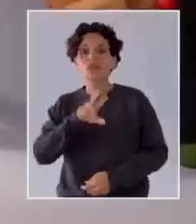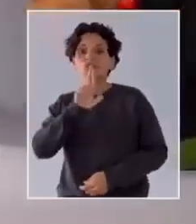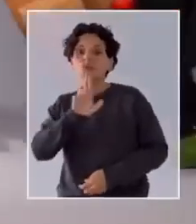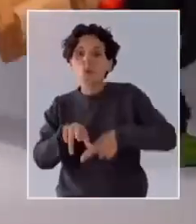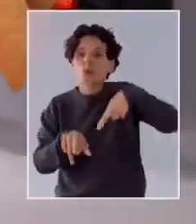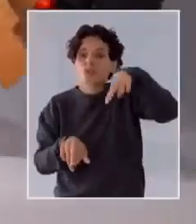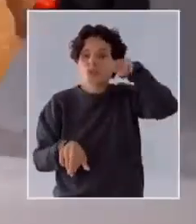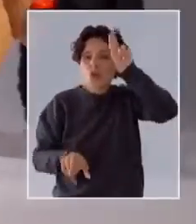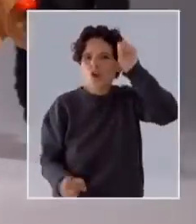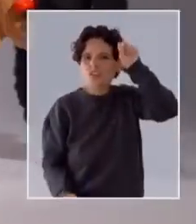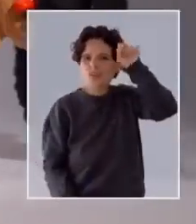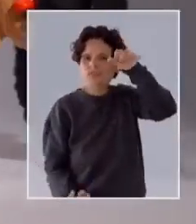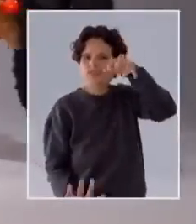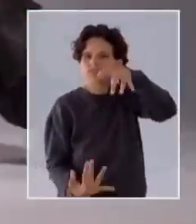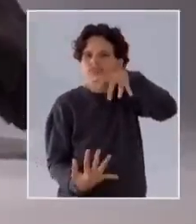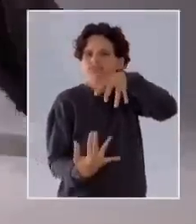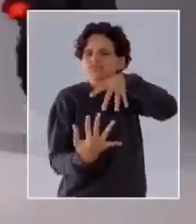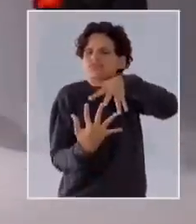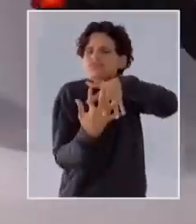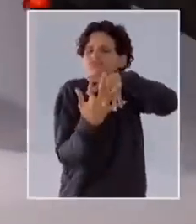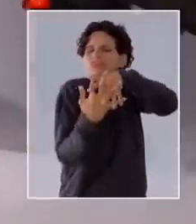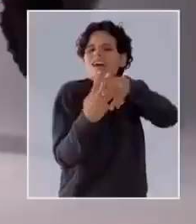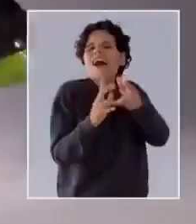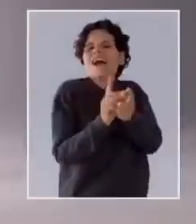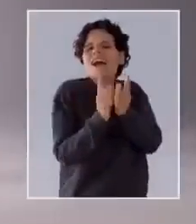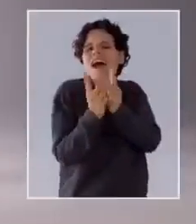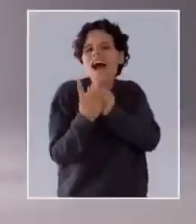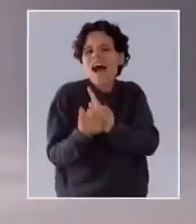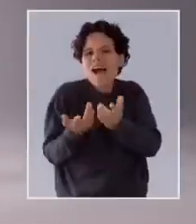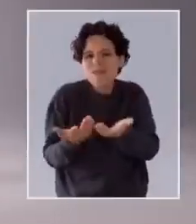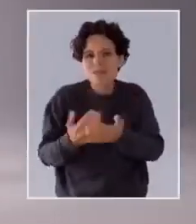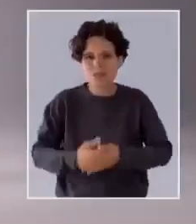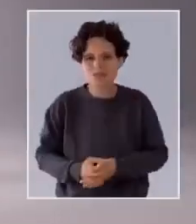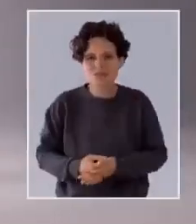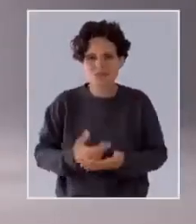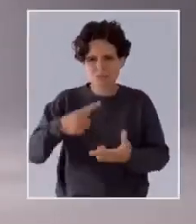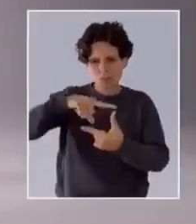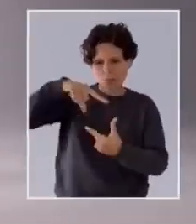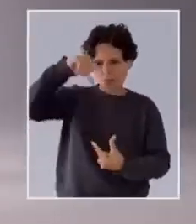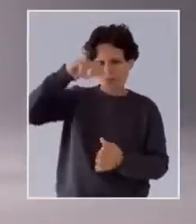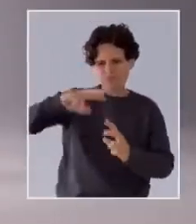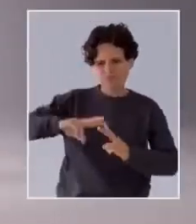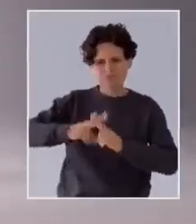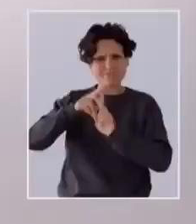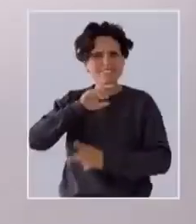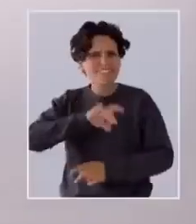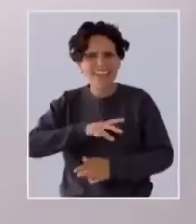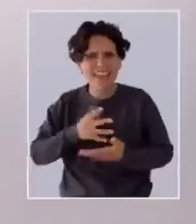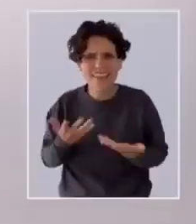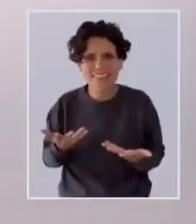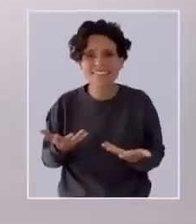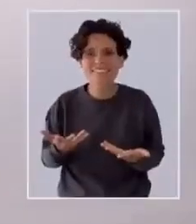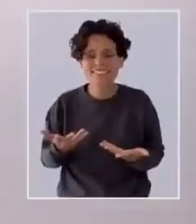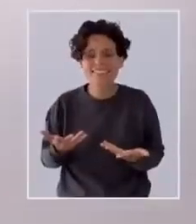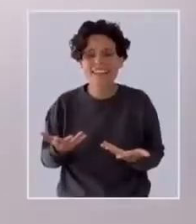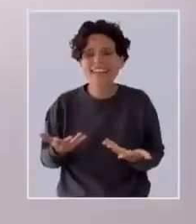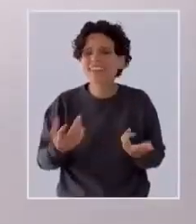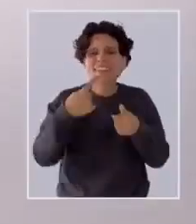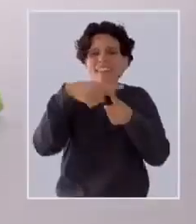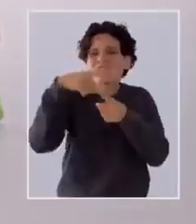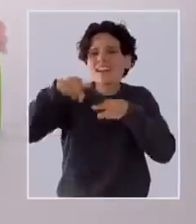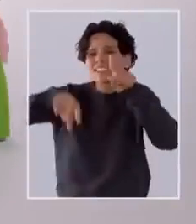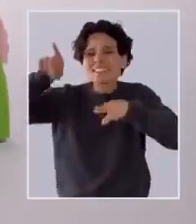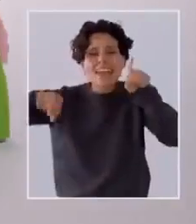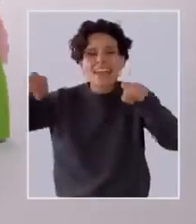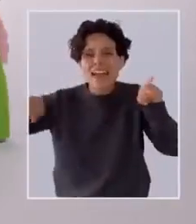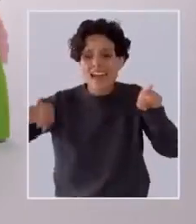desde el norte y en los cambios se encuentran. ¿De qué está hecho Chile, entonces? Chile está hecho de